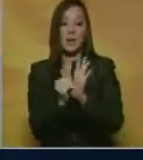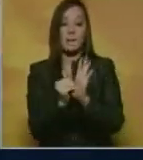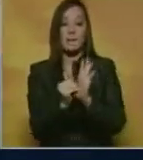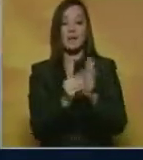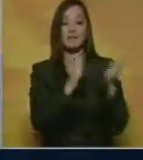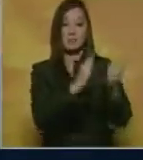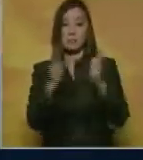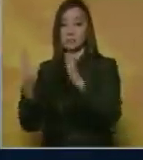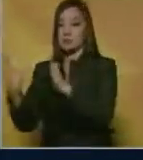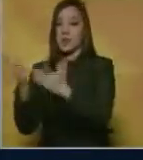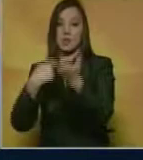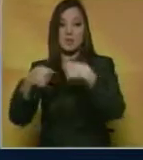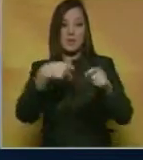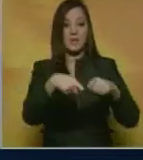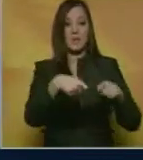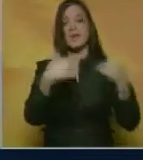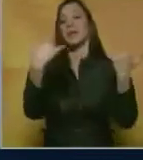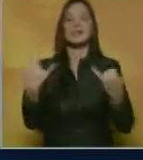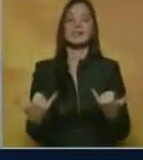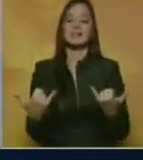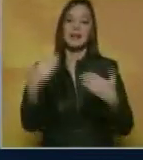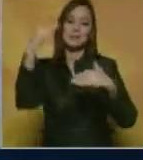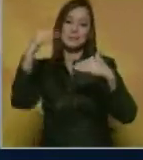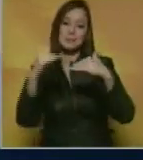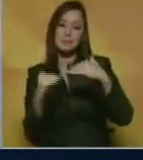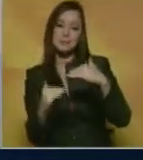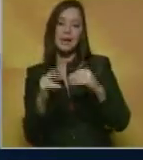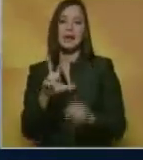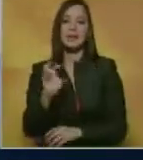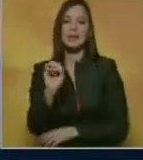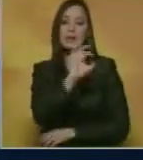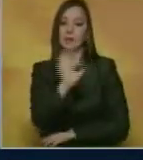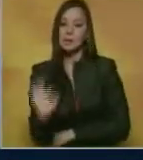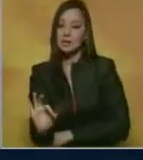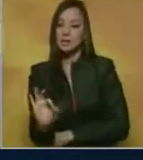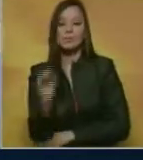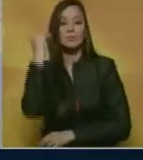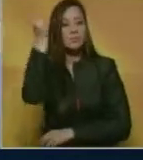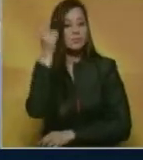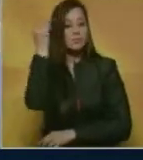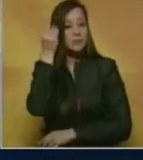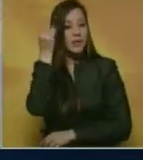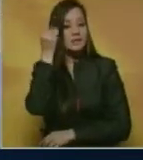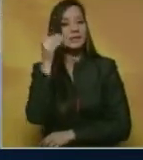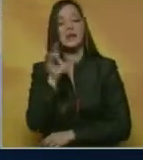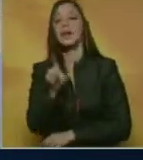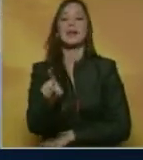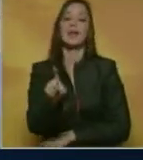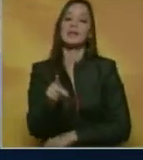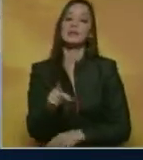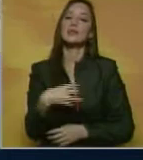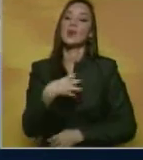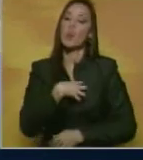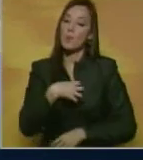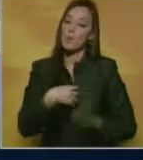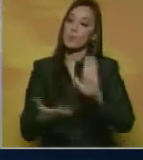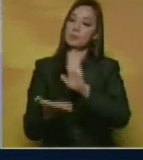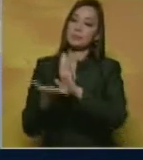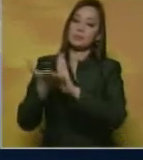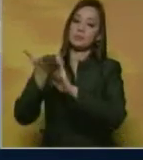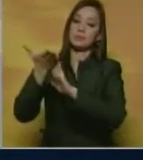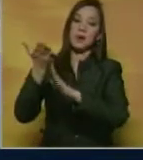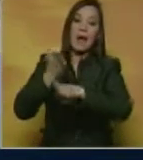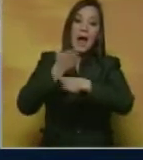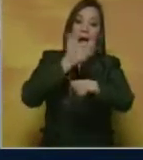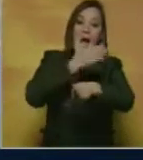sostenía el Puerto Libre se registra una merma del 30%, por lo que considera que estas cifras pudieran incrementarse antes